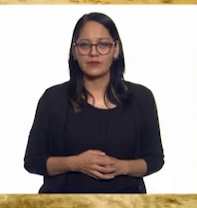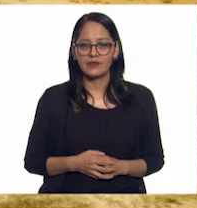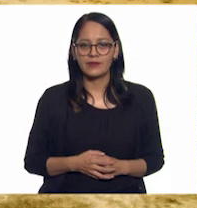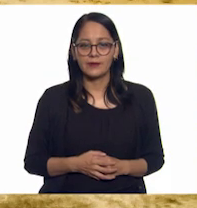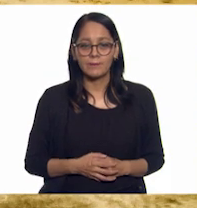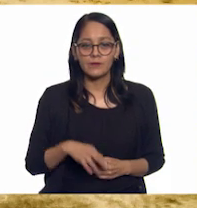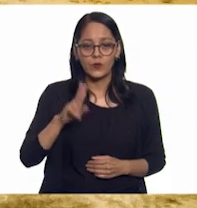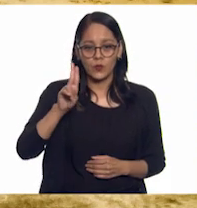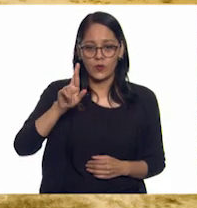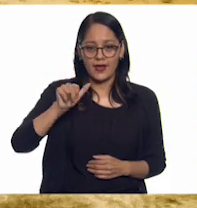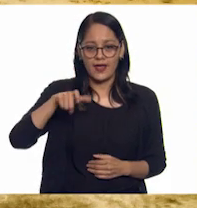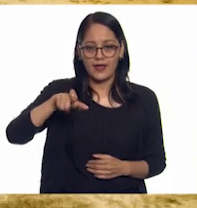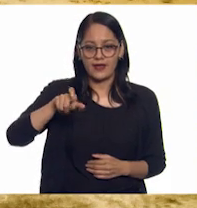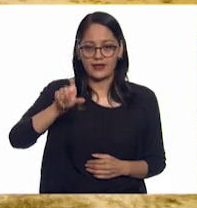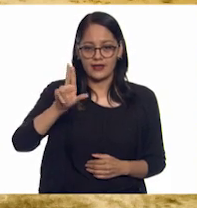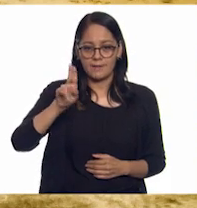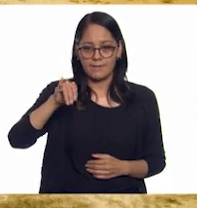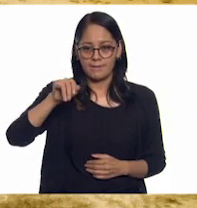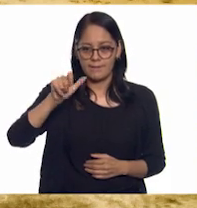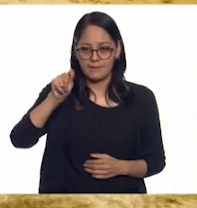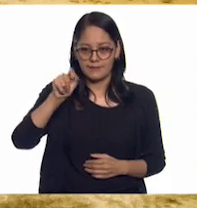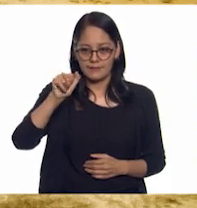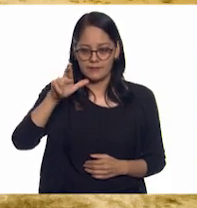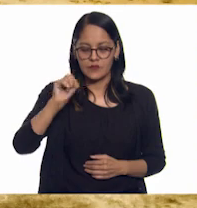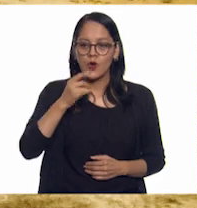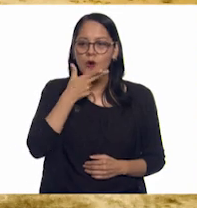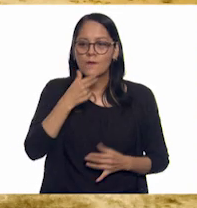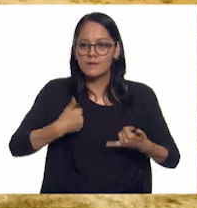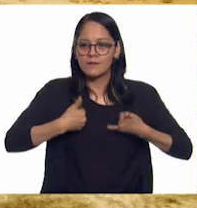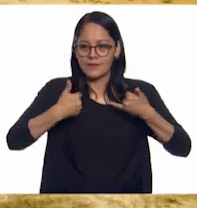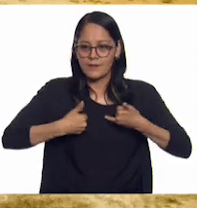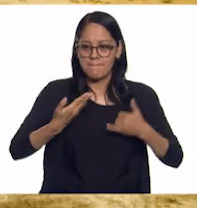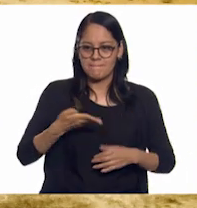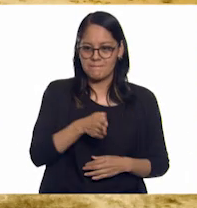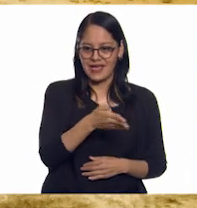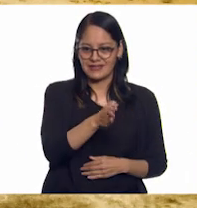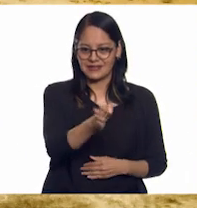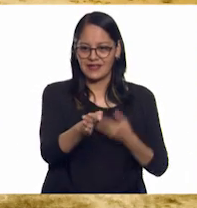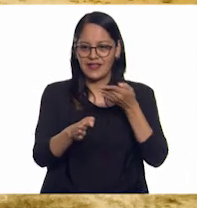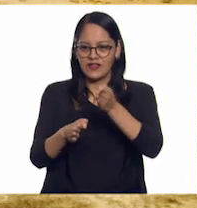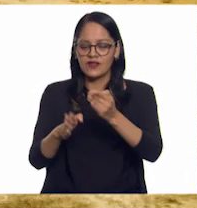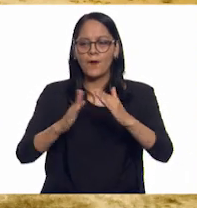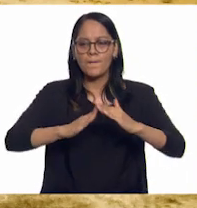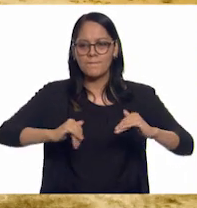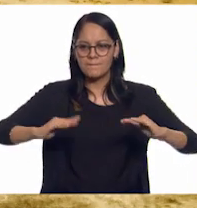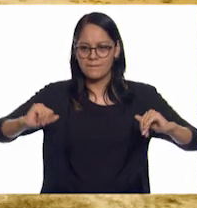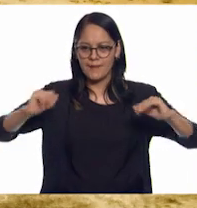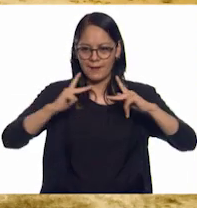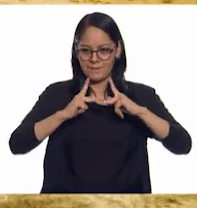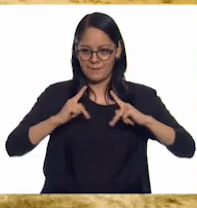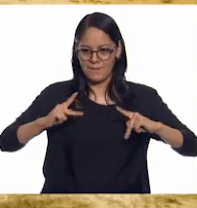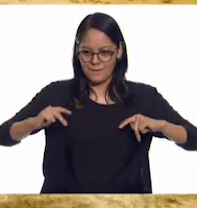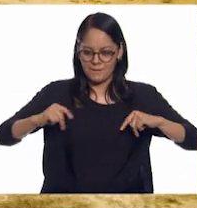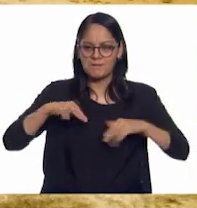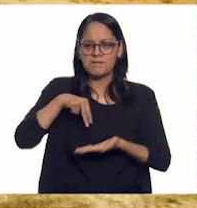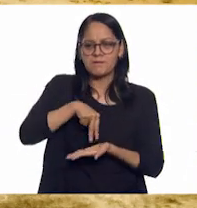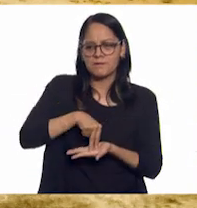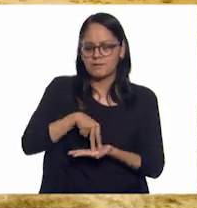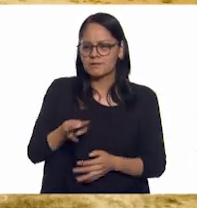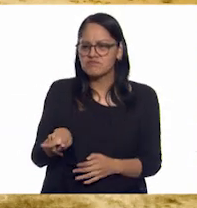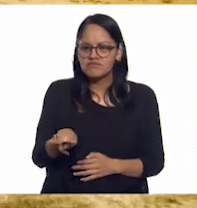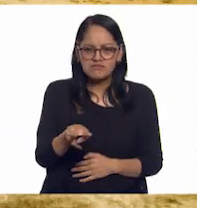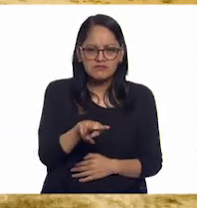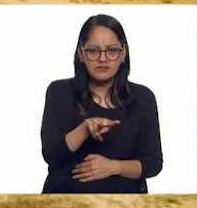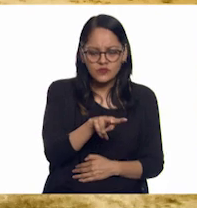Urakimataro era un joven pescador que se encontraba a la orilla del mar. De pronto, se dio